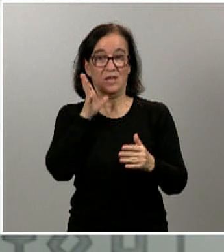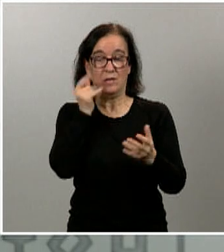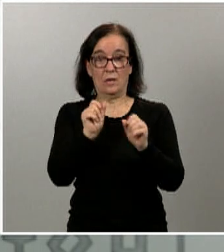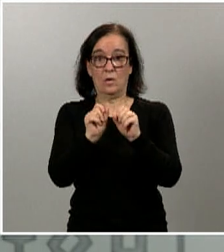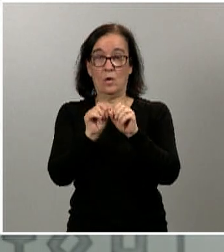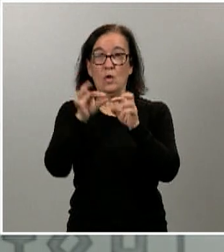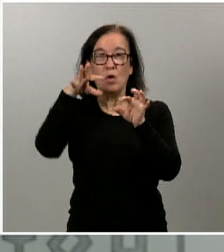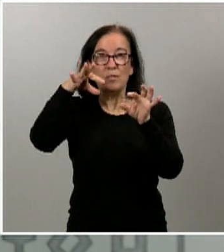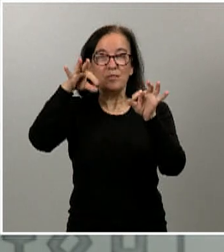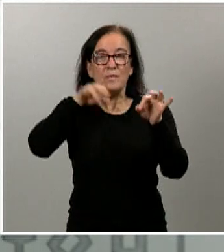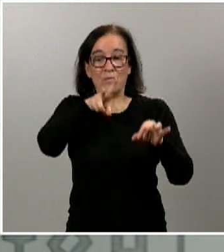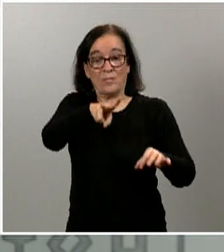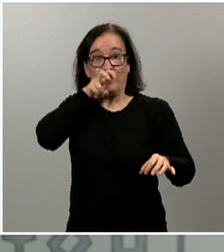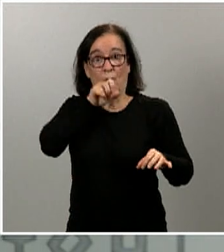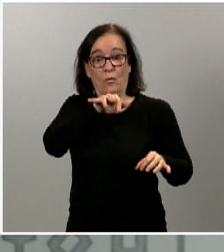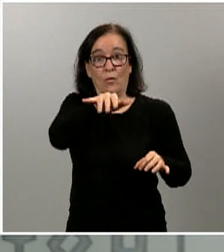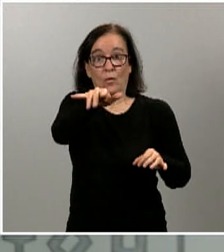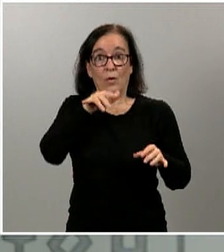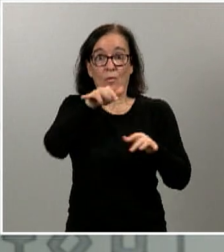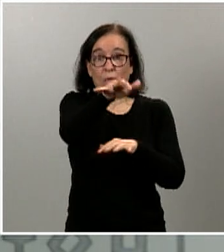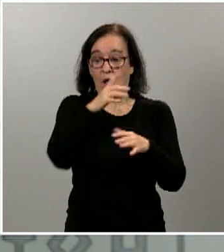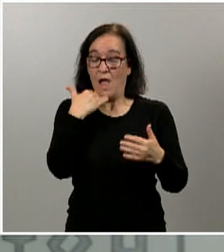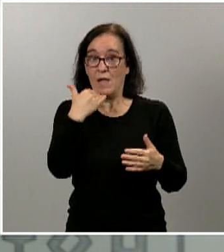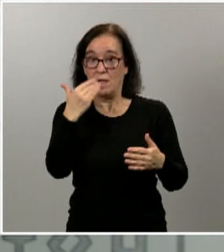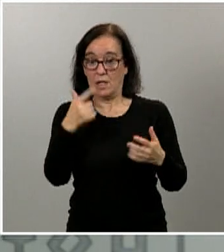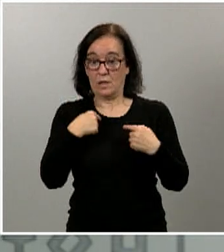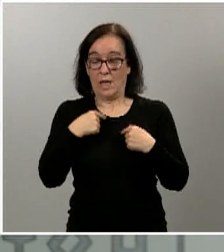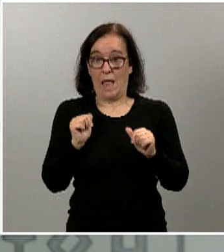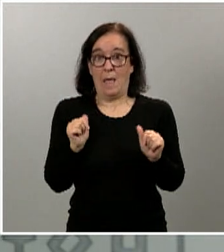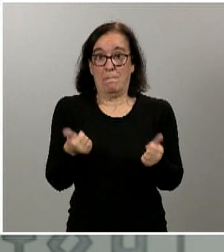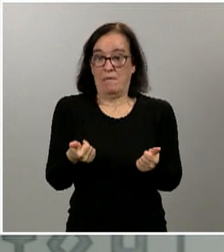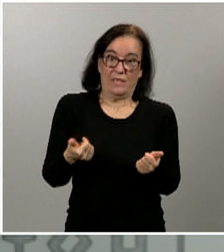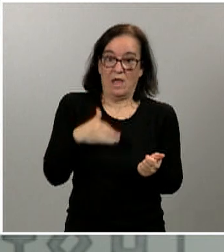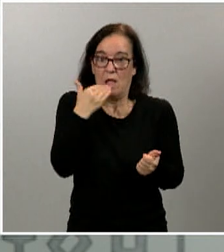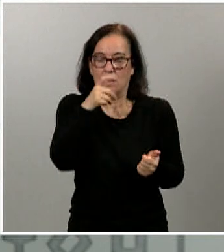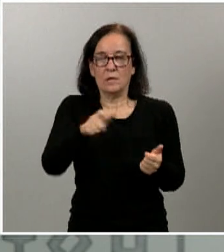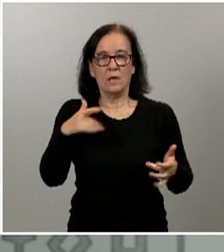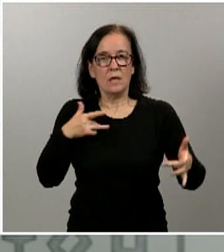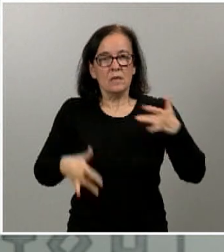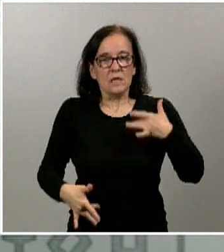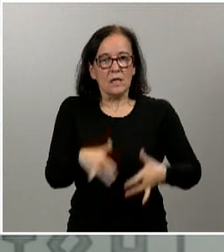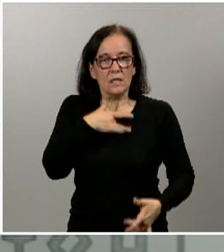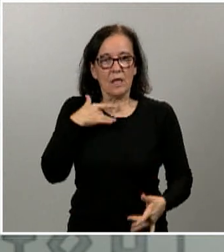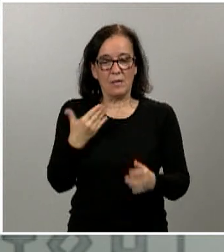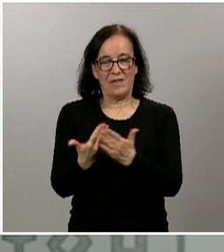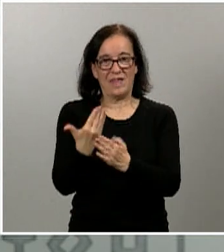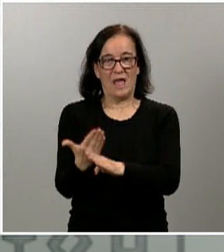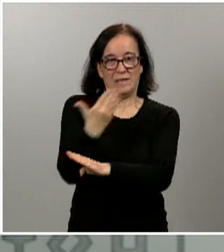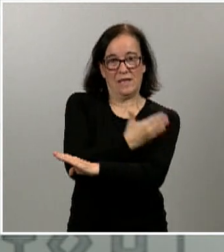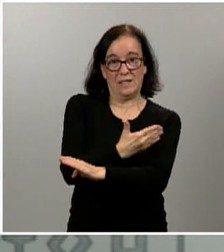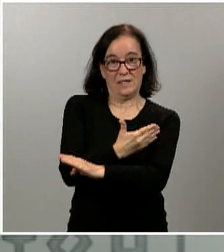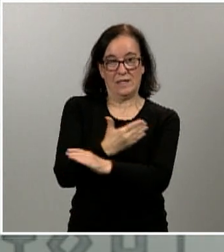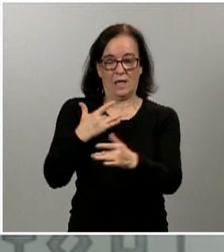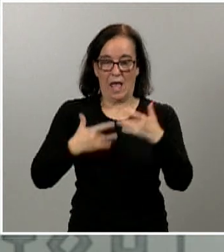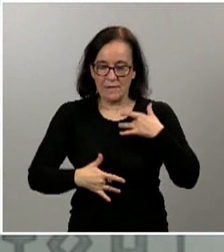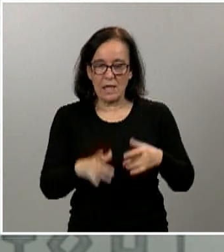respiratorias que si alguien está iniciando síntomas o son en los días antes de iniciar síntomas, personas que